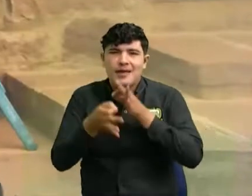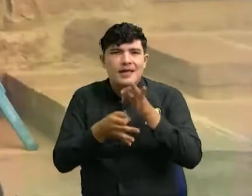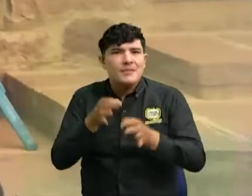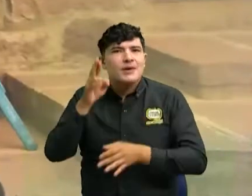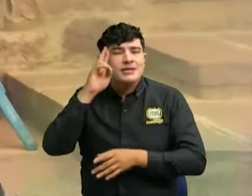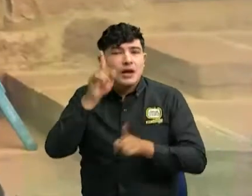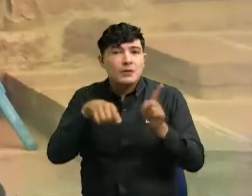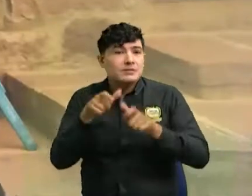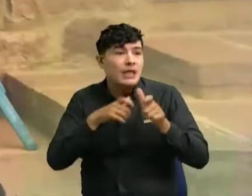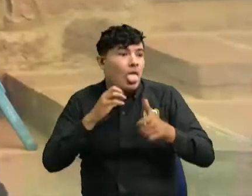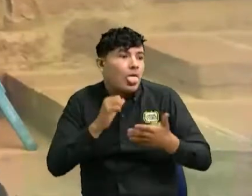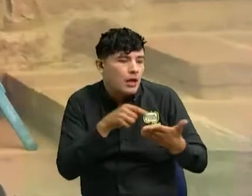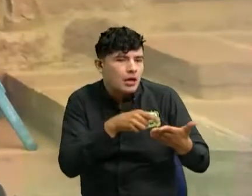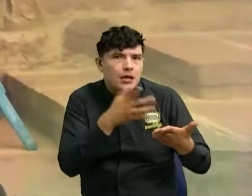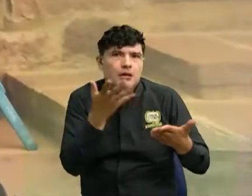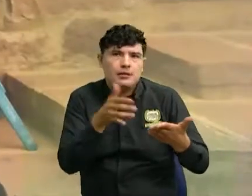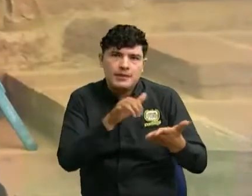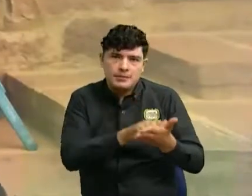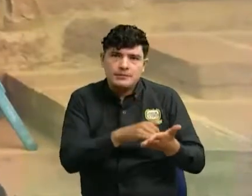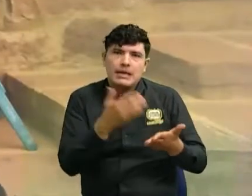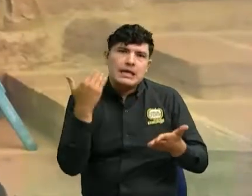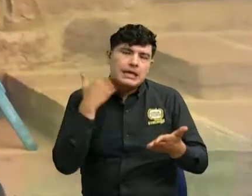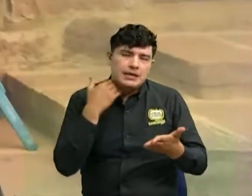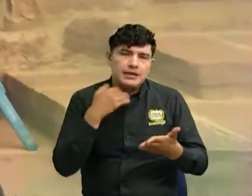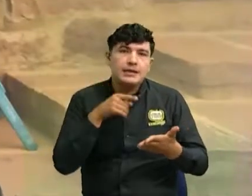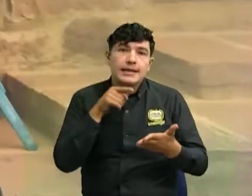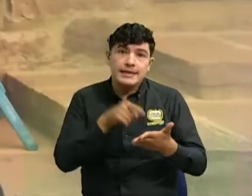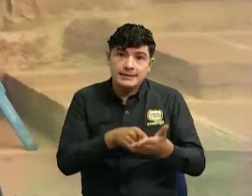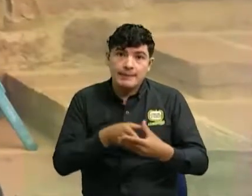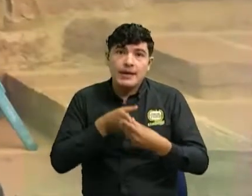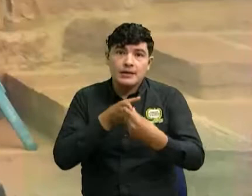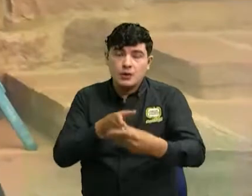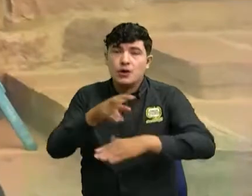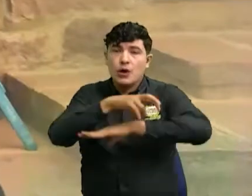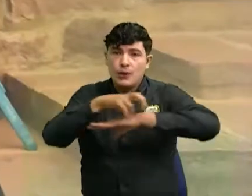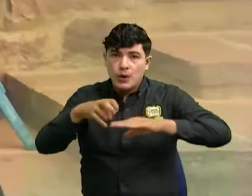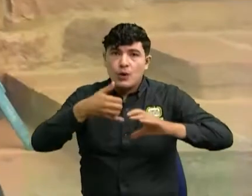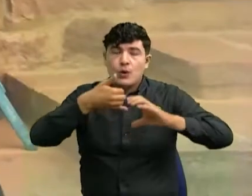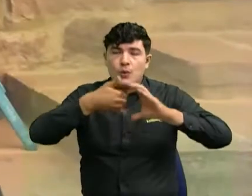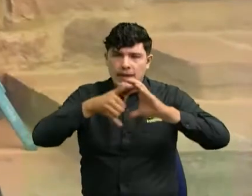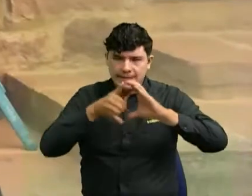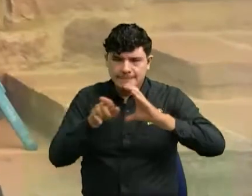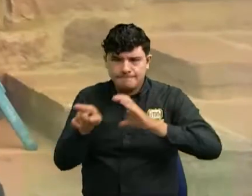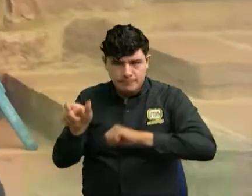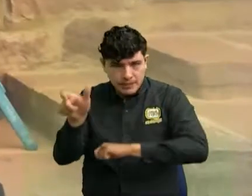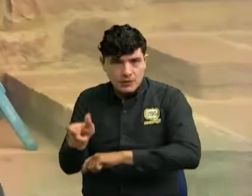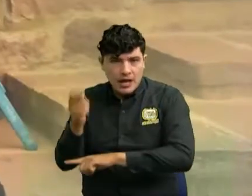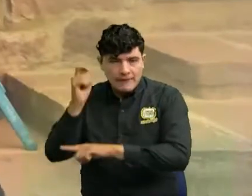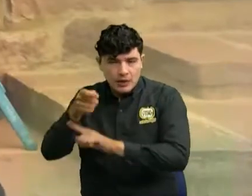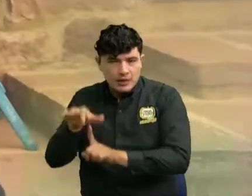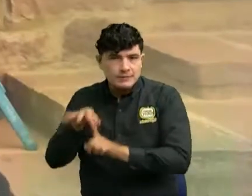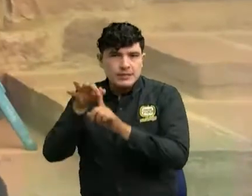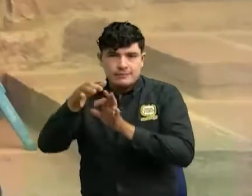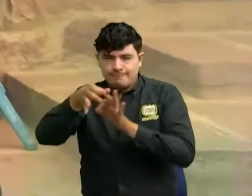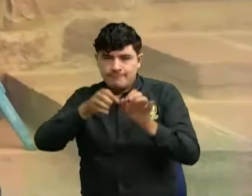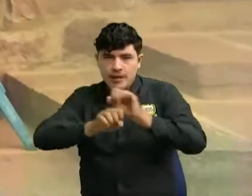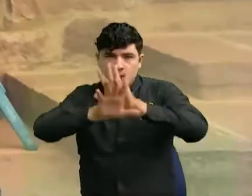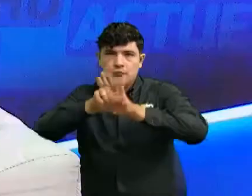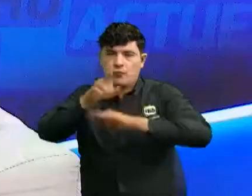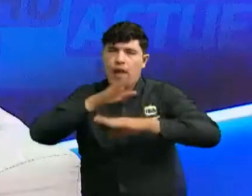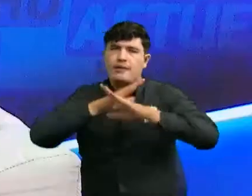que es una modalidad a través de WhatsApp. Vamos a hablar también con nuestro abogado especialista sobre este tema.